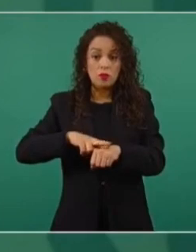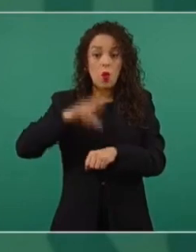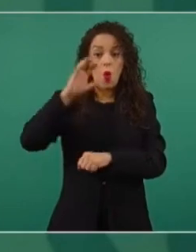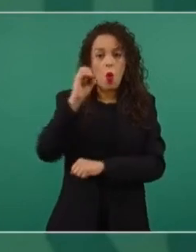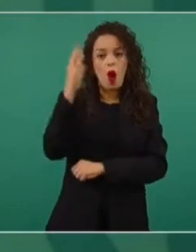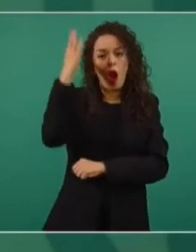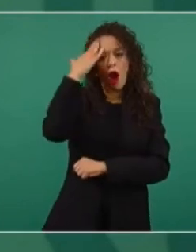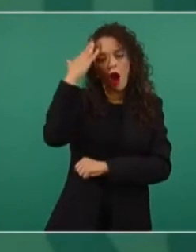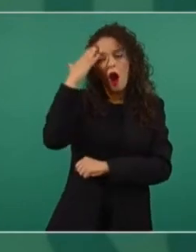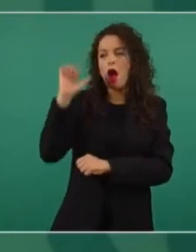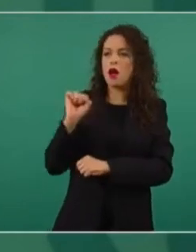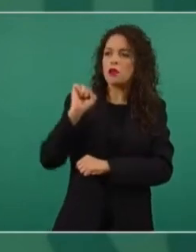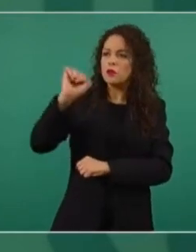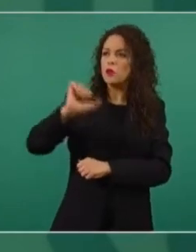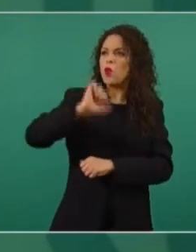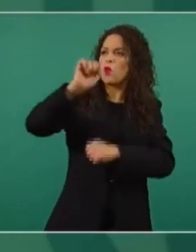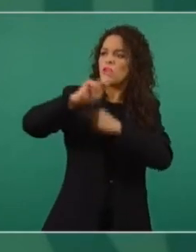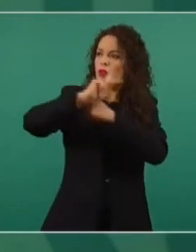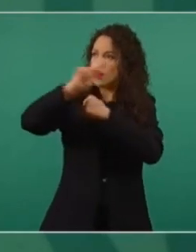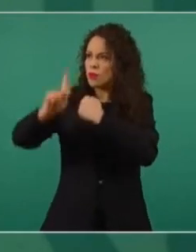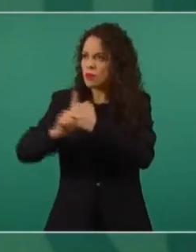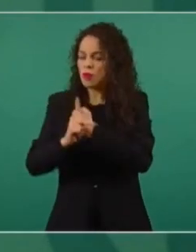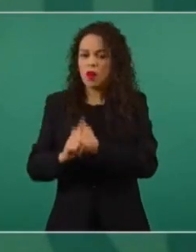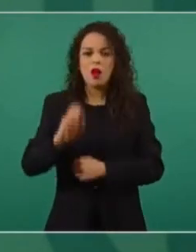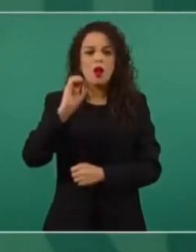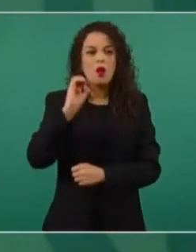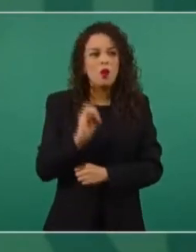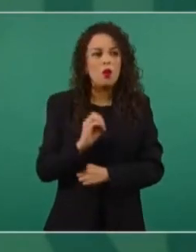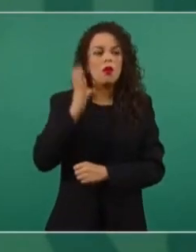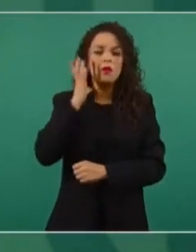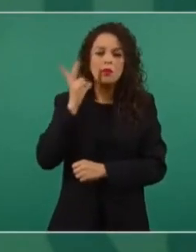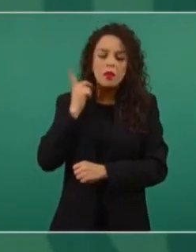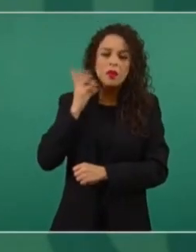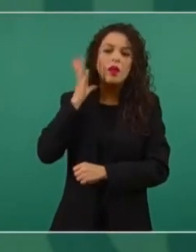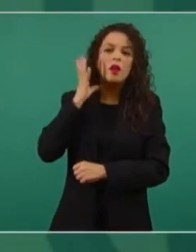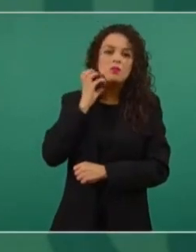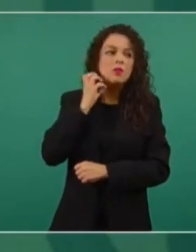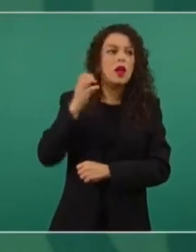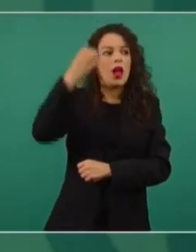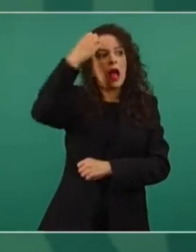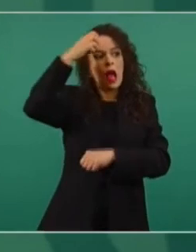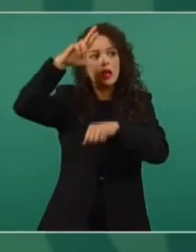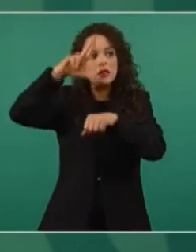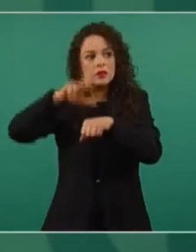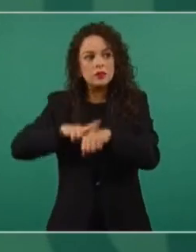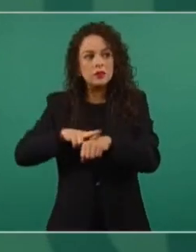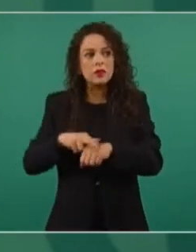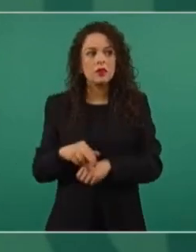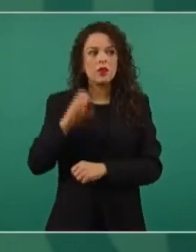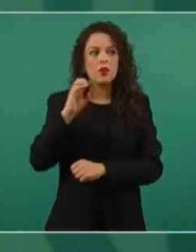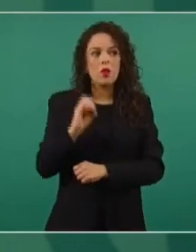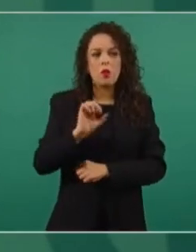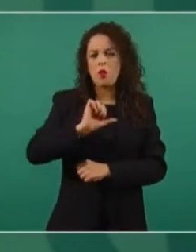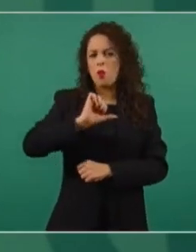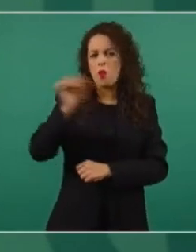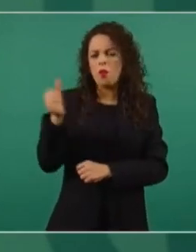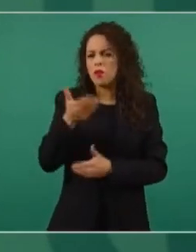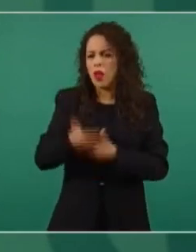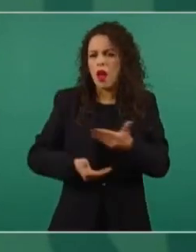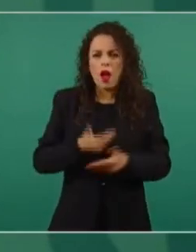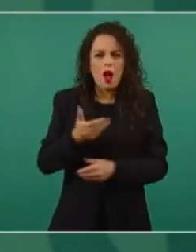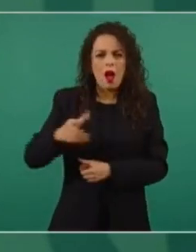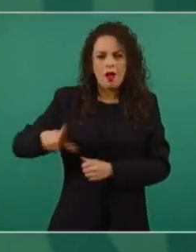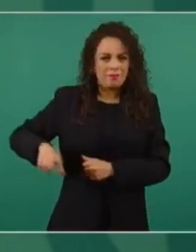sindicales del extranjero o a legisladores del extranjero o a funcionarios del extranjero, pues es